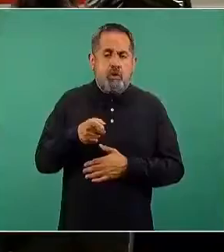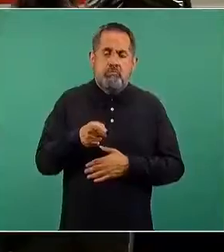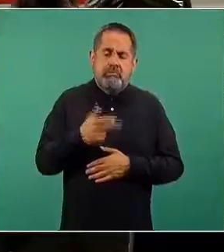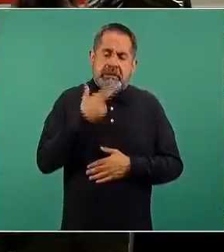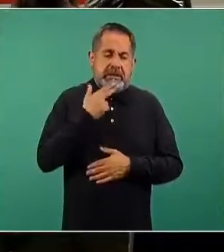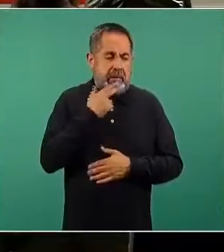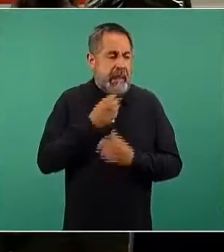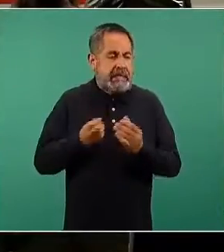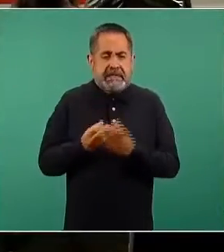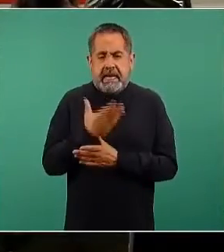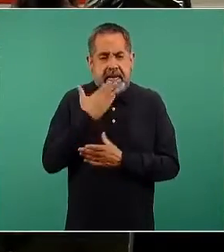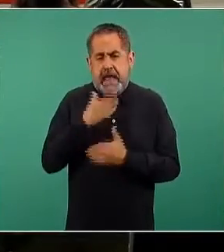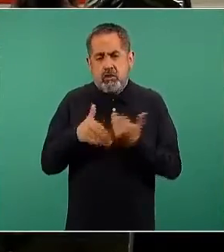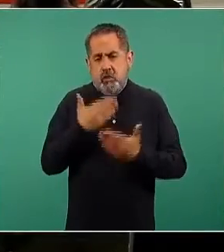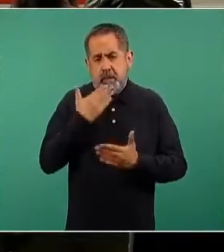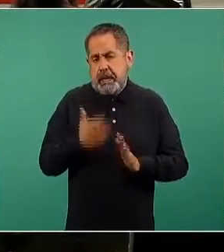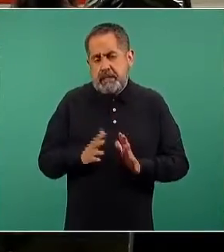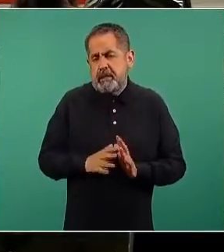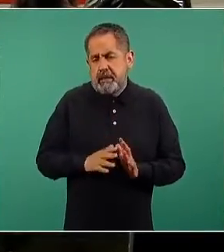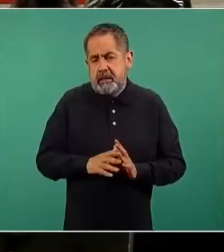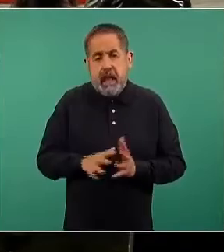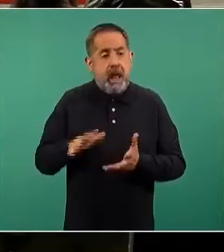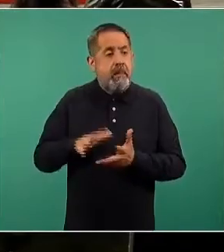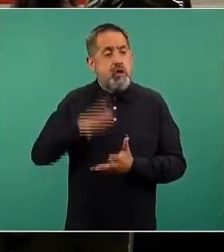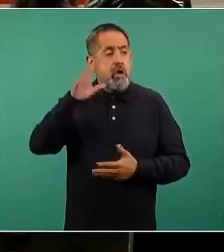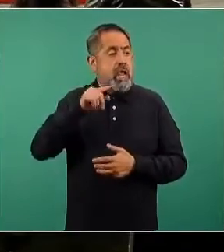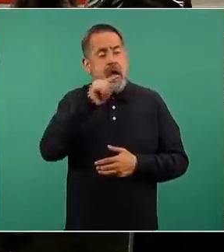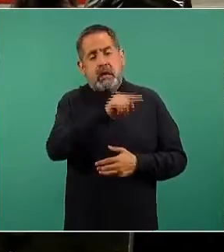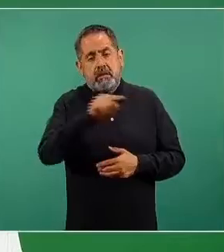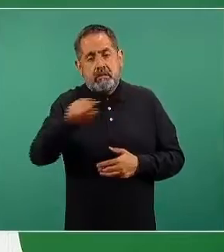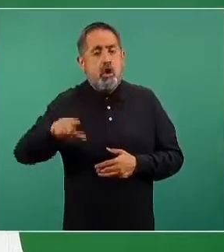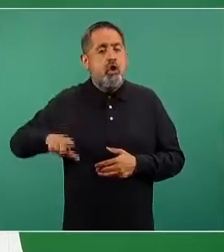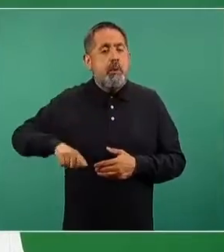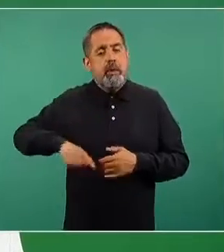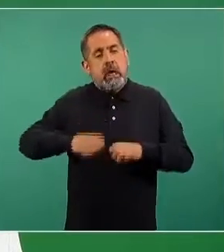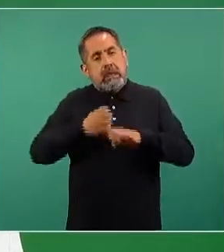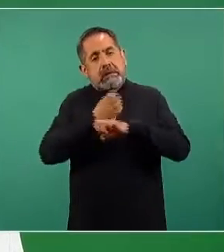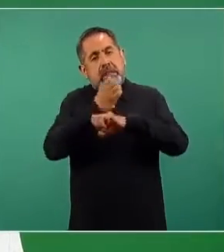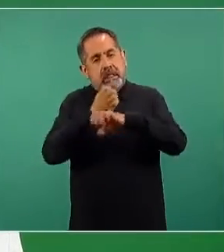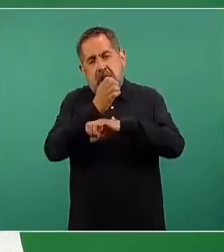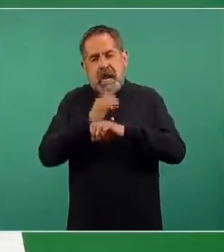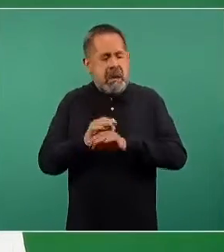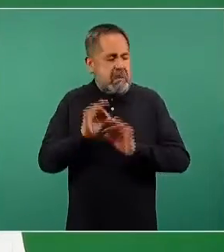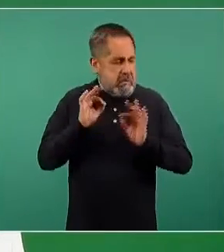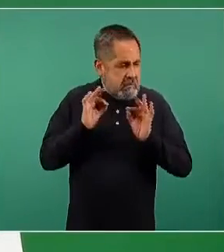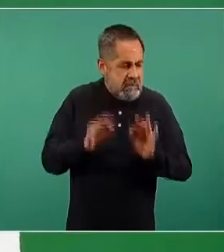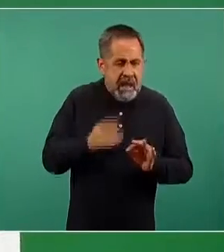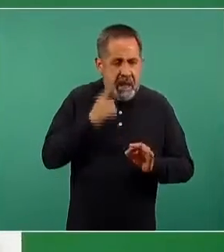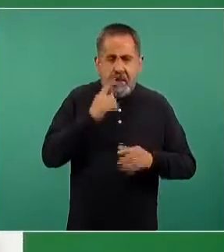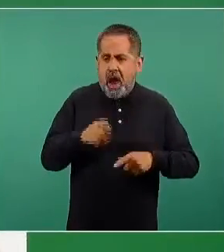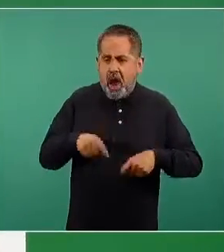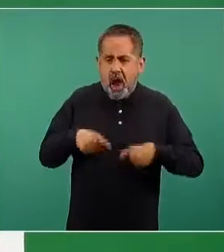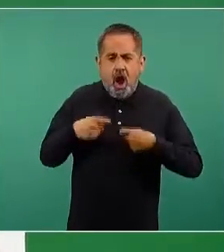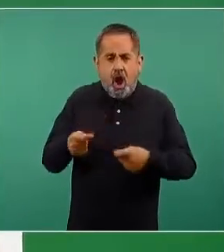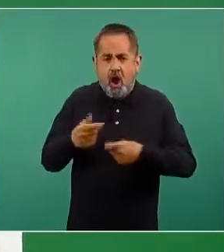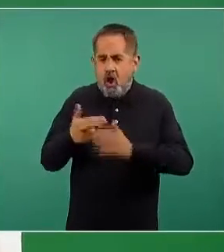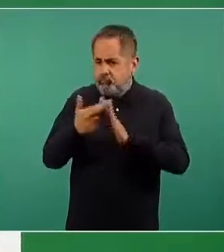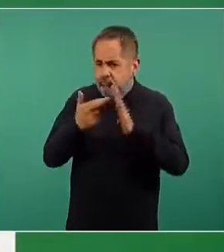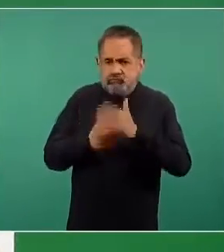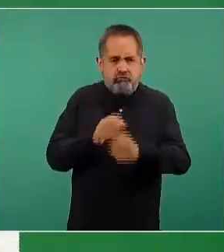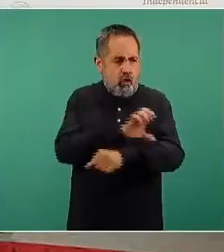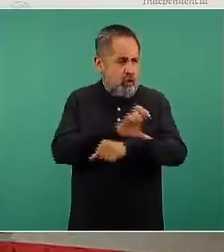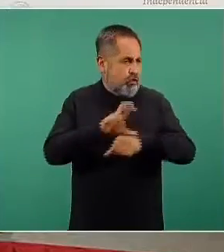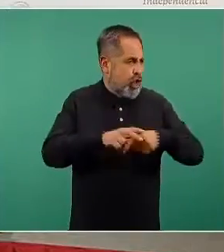de la vacunación. En la mayoría de los casos, los gobiernos estatales han contribuido a esta